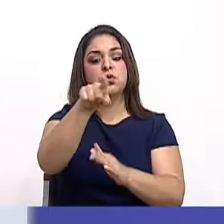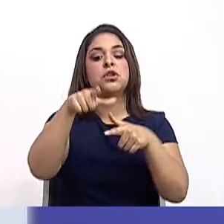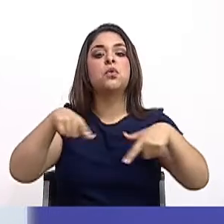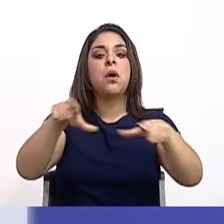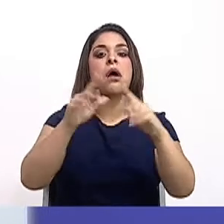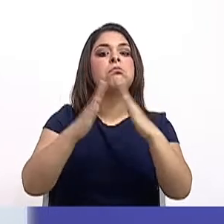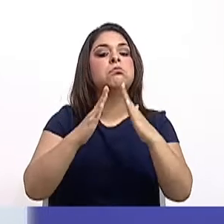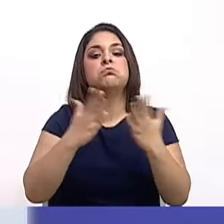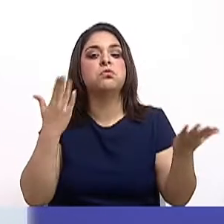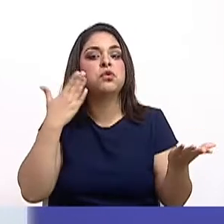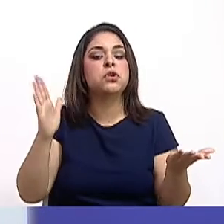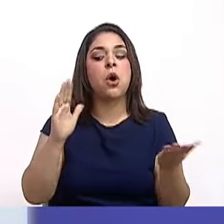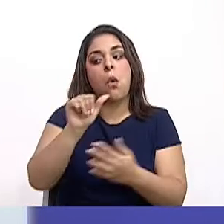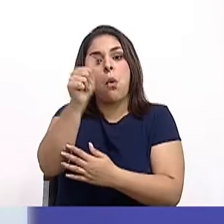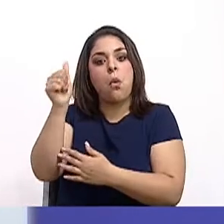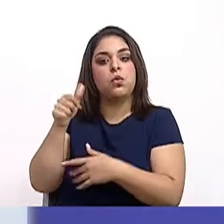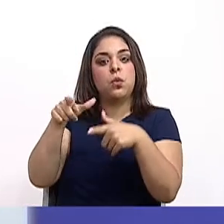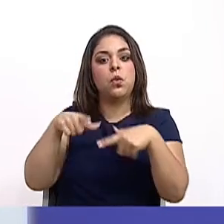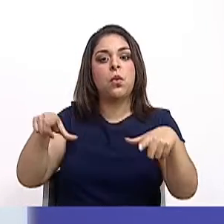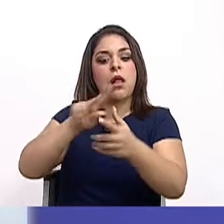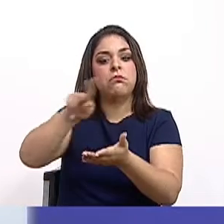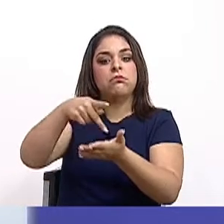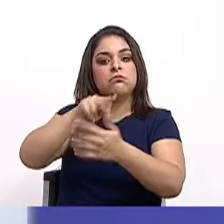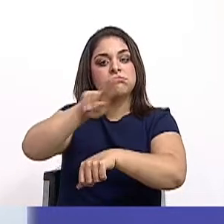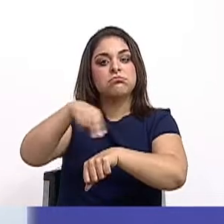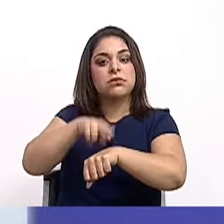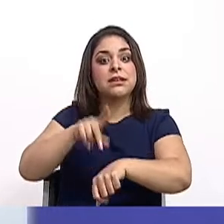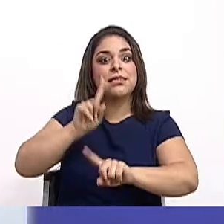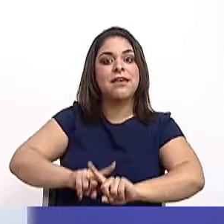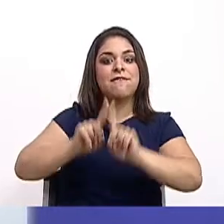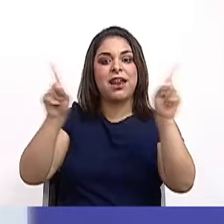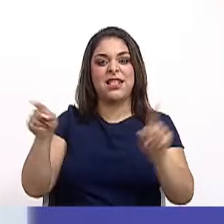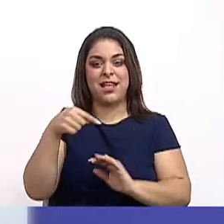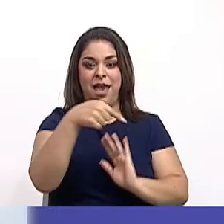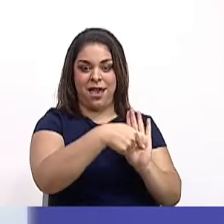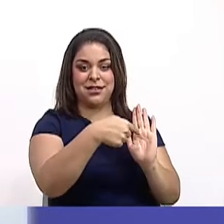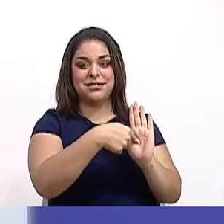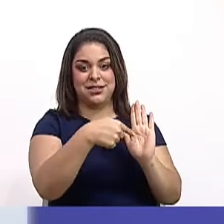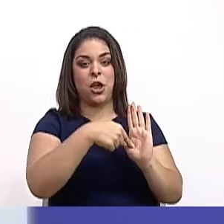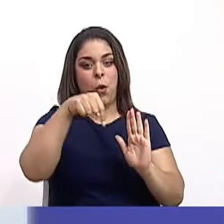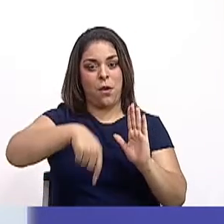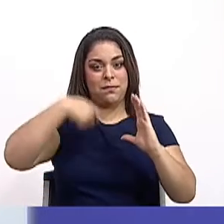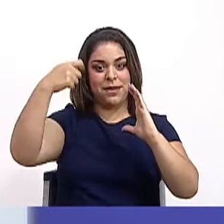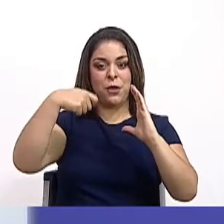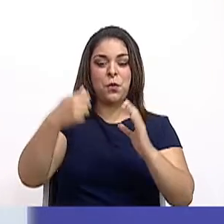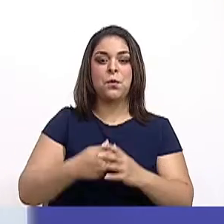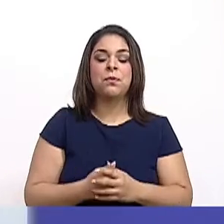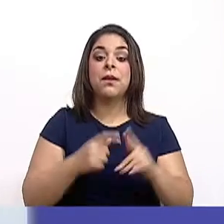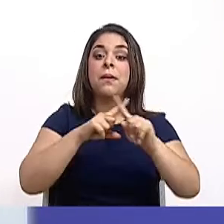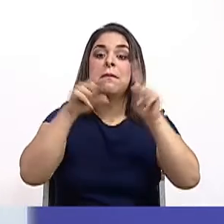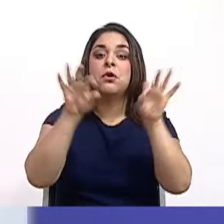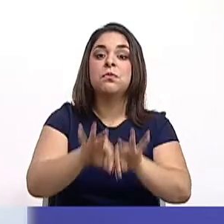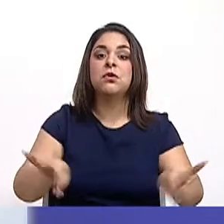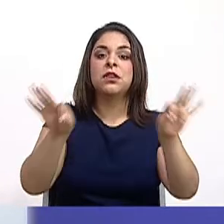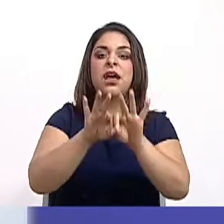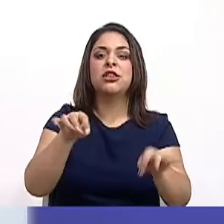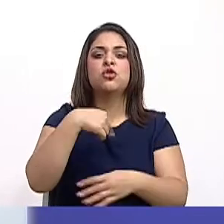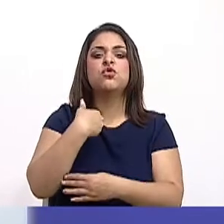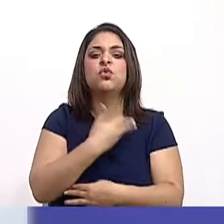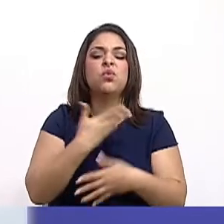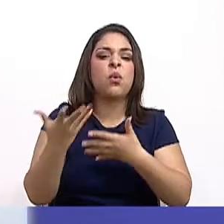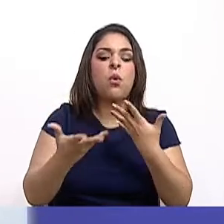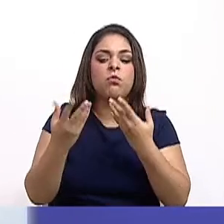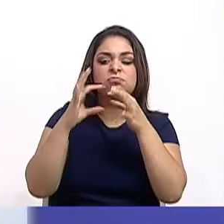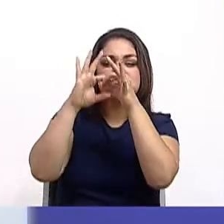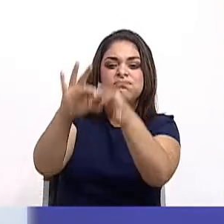tengan otros parques nacionales diferentes a este que se nos está presentando. Pero lo importante es cómo vamos a relacionar